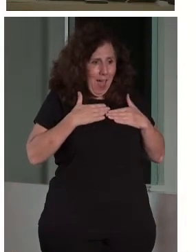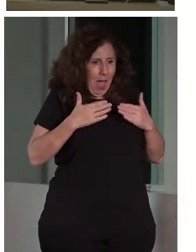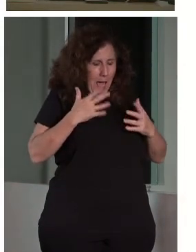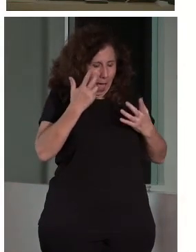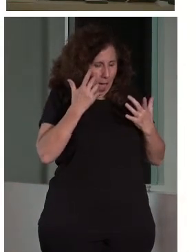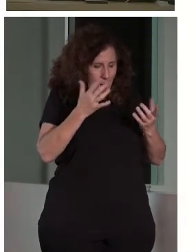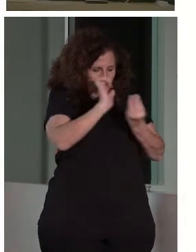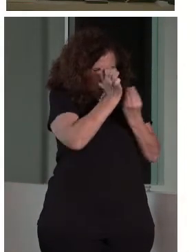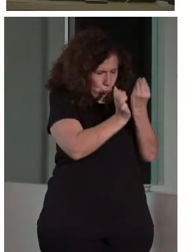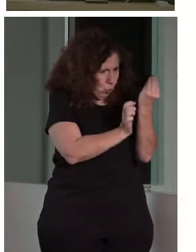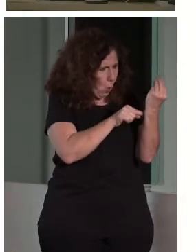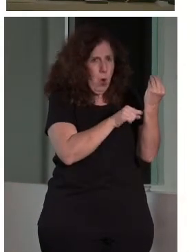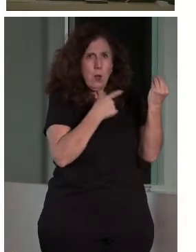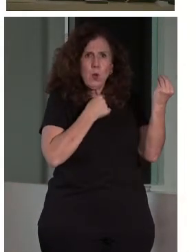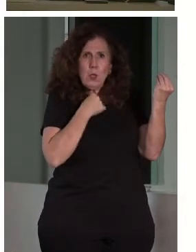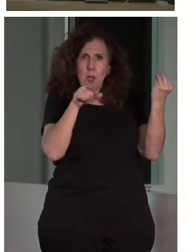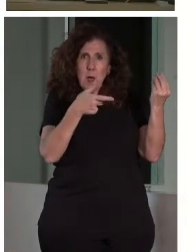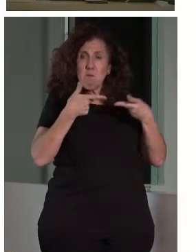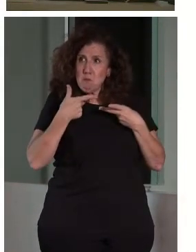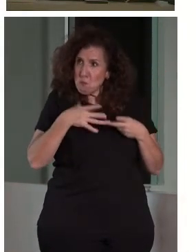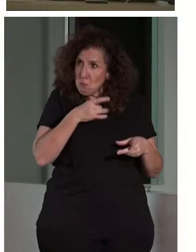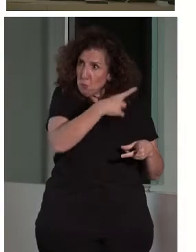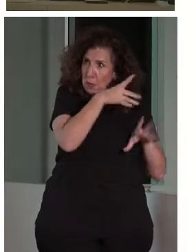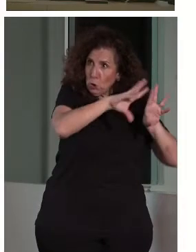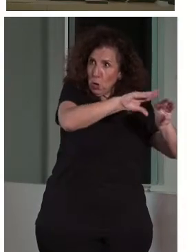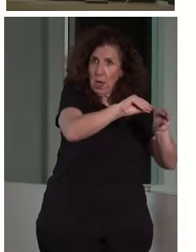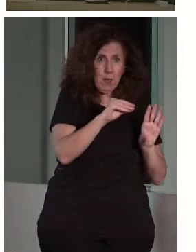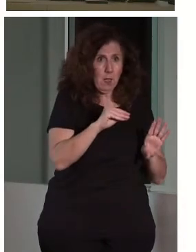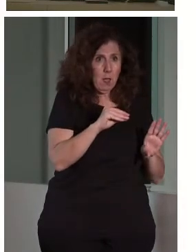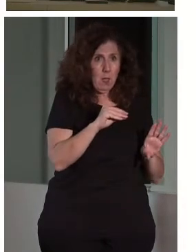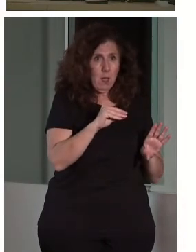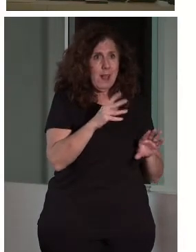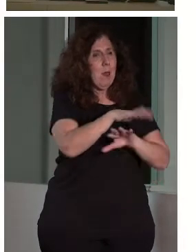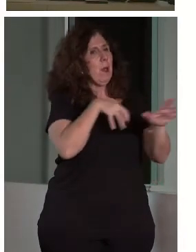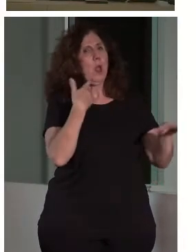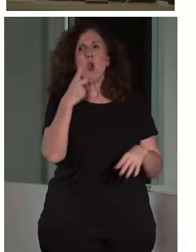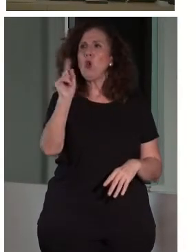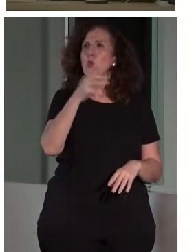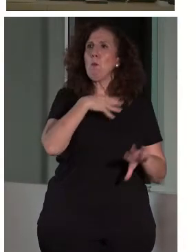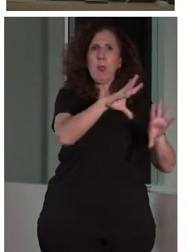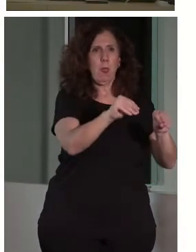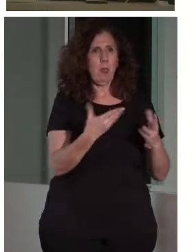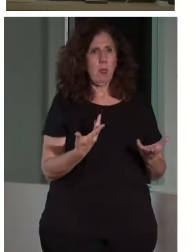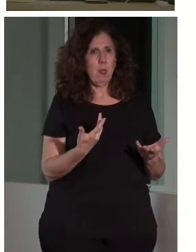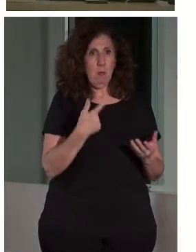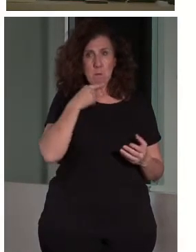habéis preguntado? Si dejan. ¿Les hemos preguntado? Porque la respuesta es no, no se puede. Porque no les preguntamos.